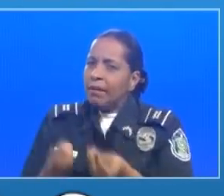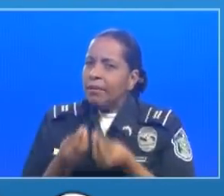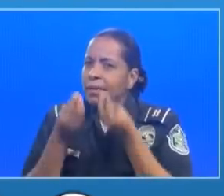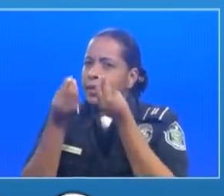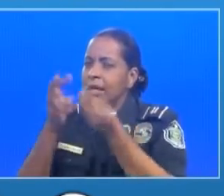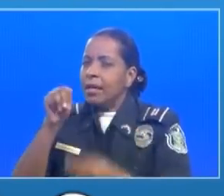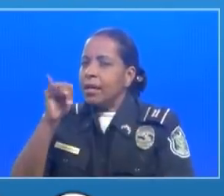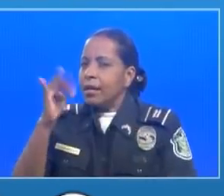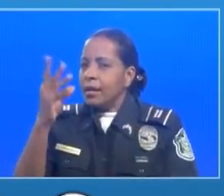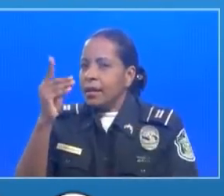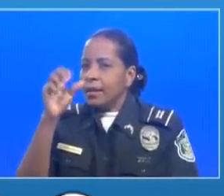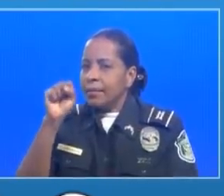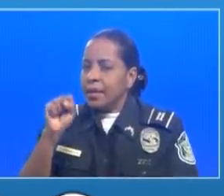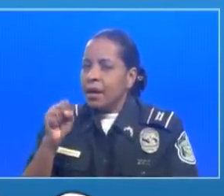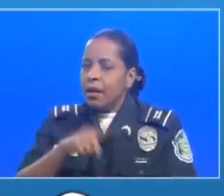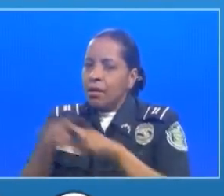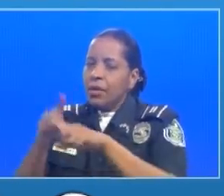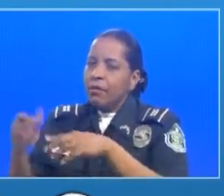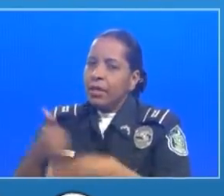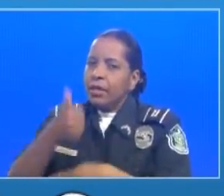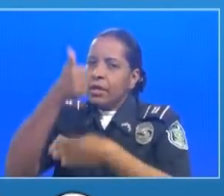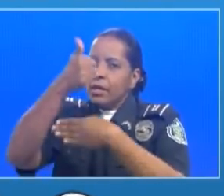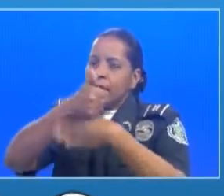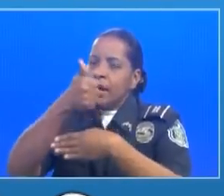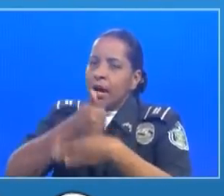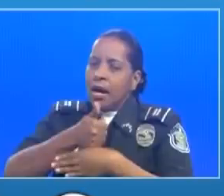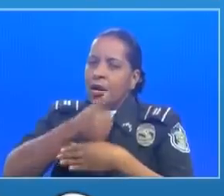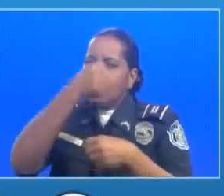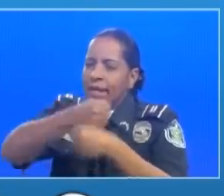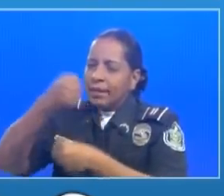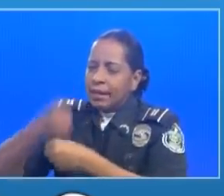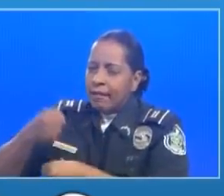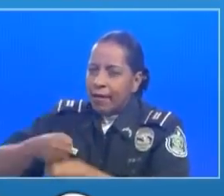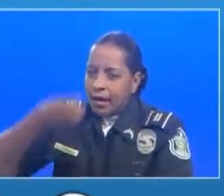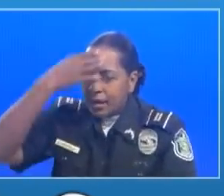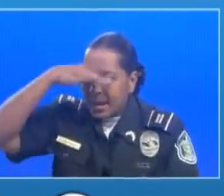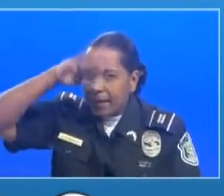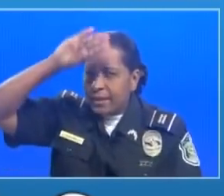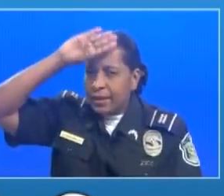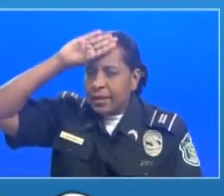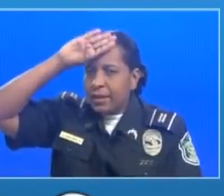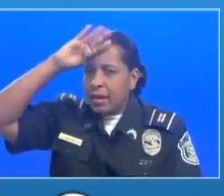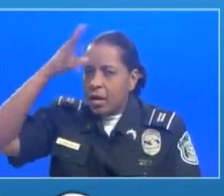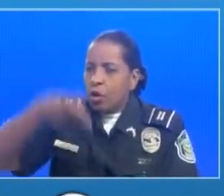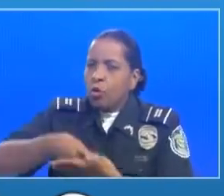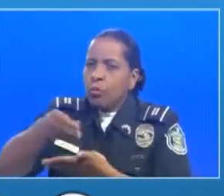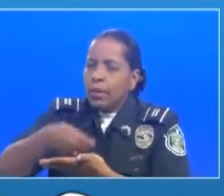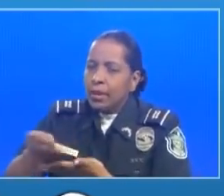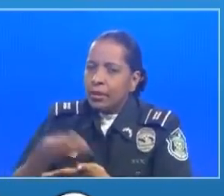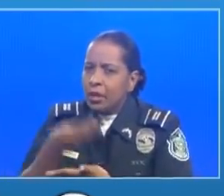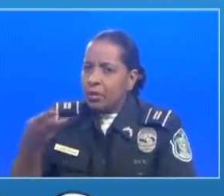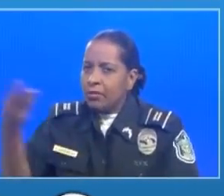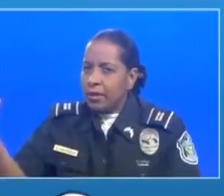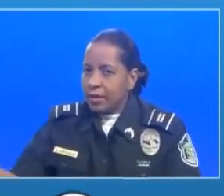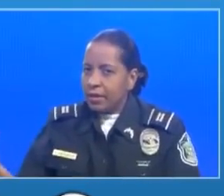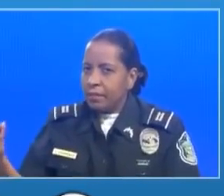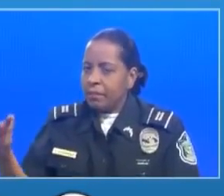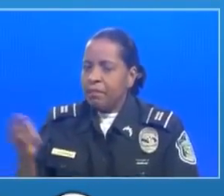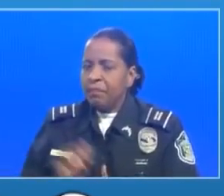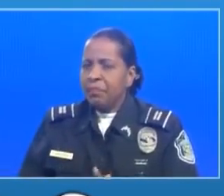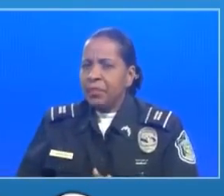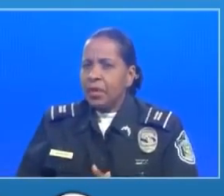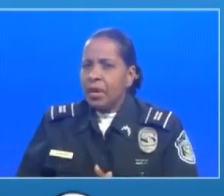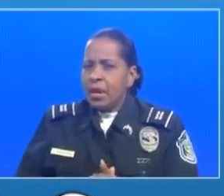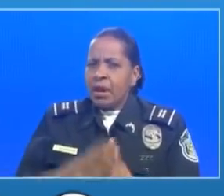el MIDA a los productores en todo el país y comprándole los productos recientemente hay quejas de los